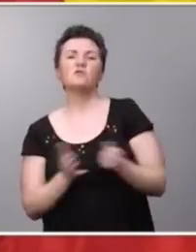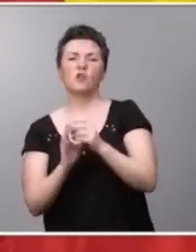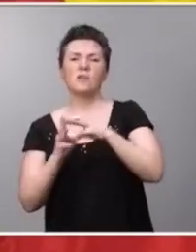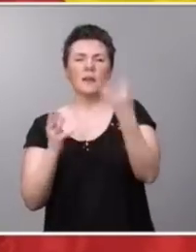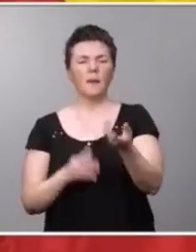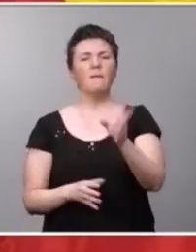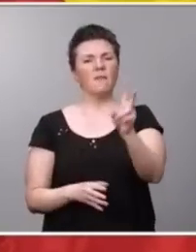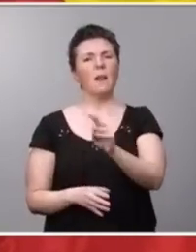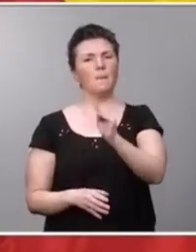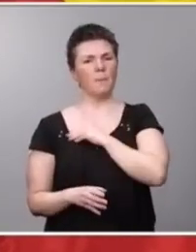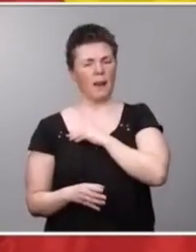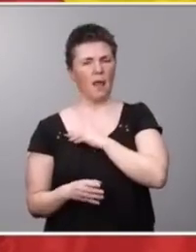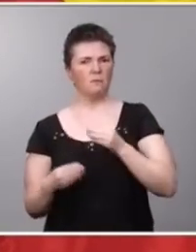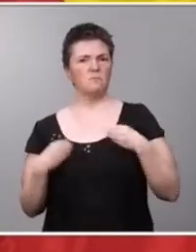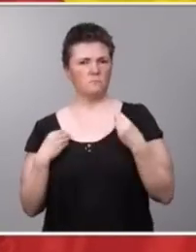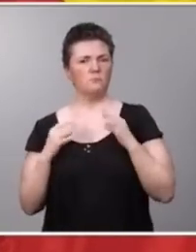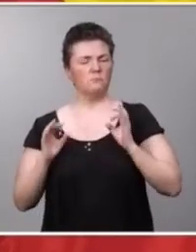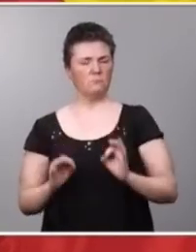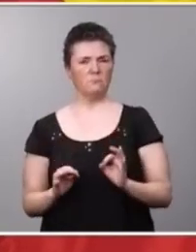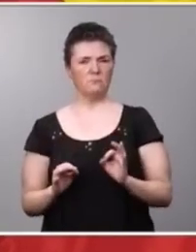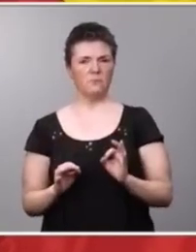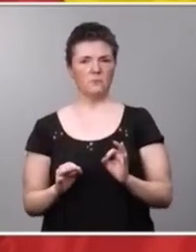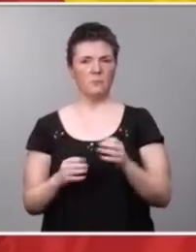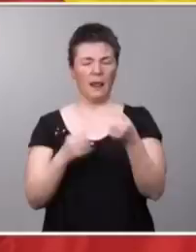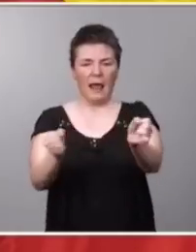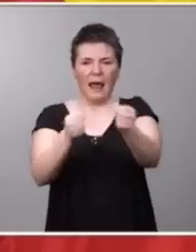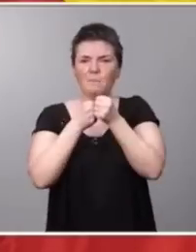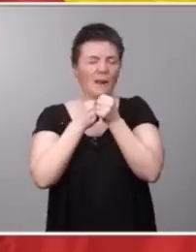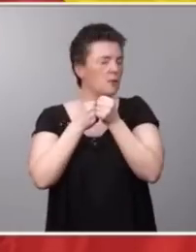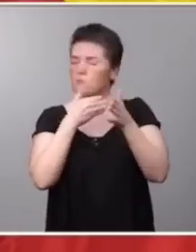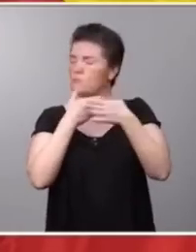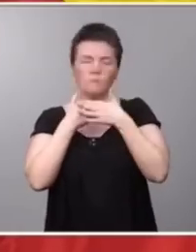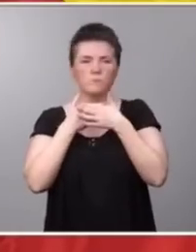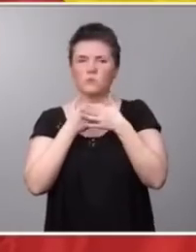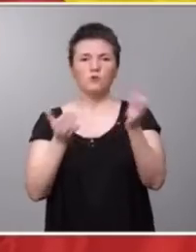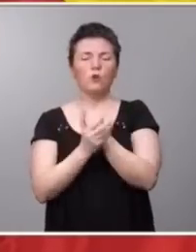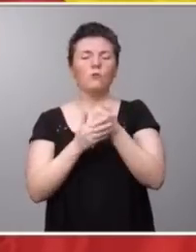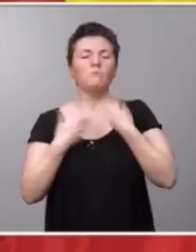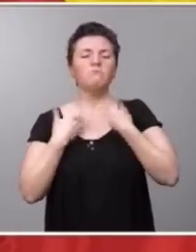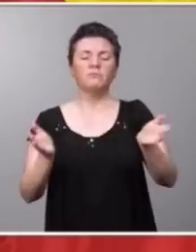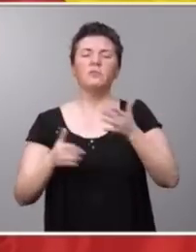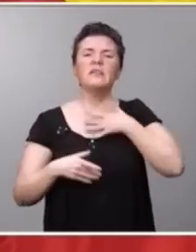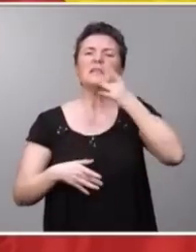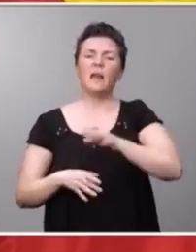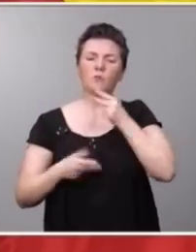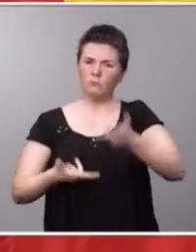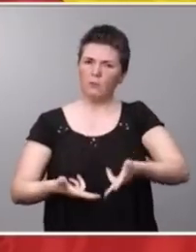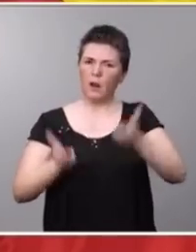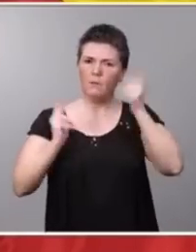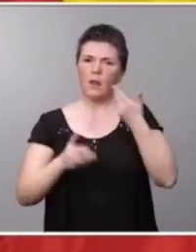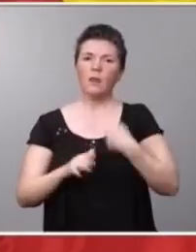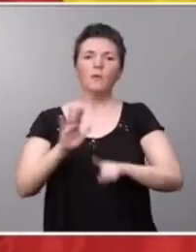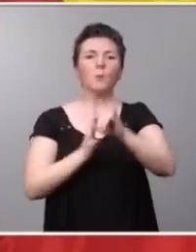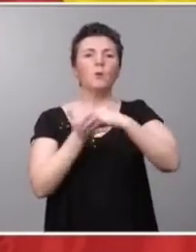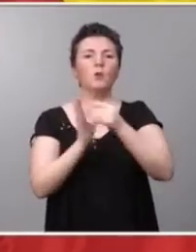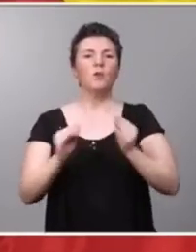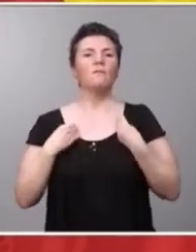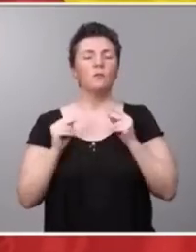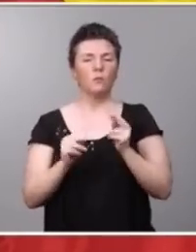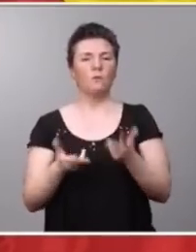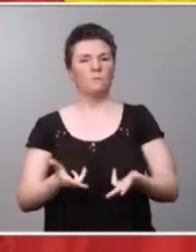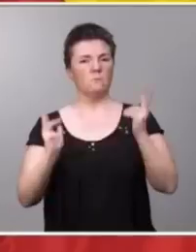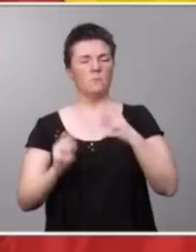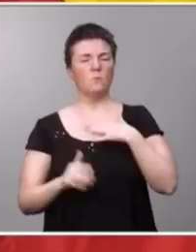vividas, para que no haya armarios, para que todo el mundo pueda ser quien es y pueda desarrollar sus proyectos de vida con libertad. Y,